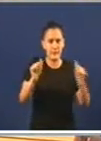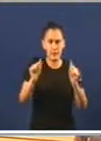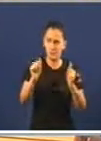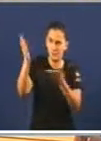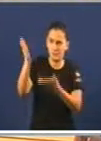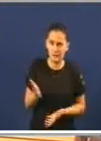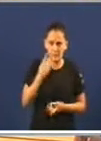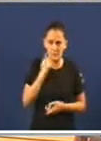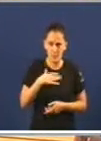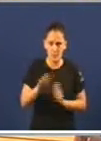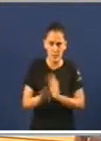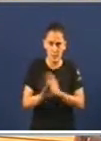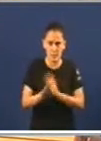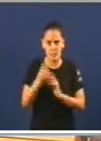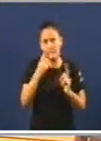podemos continuar.